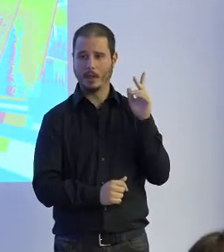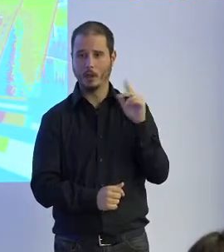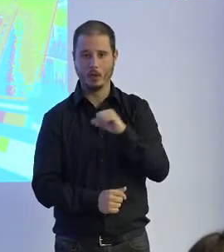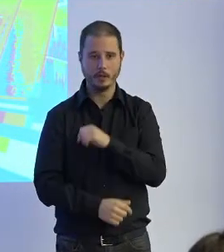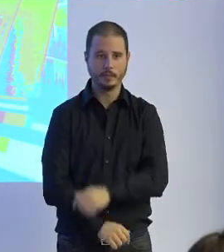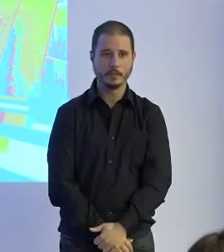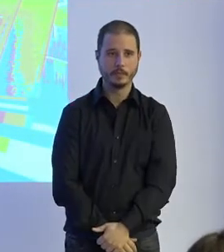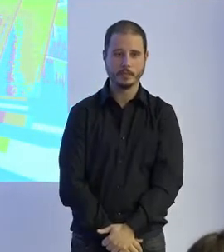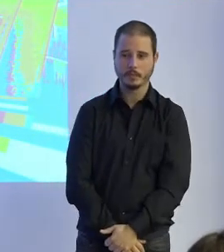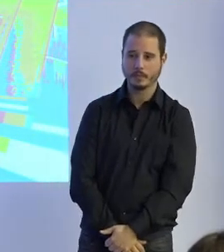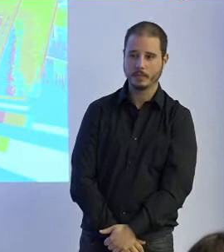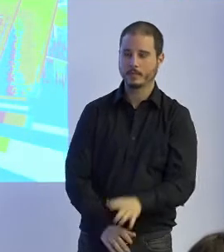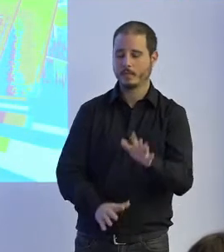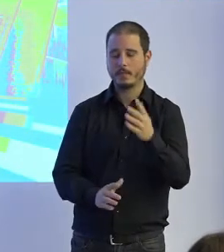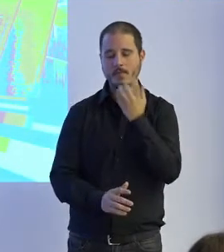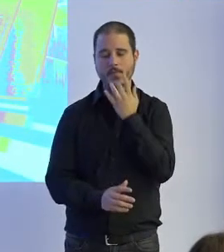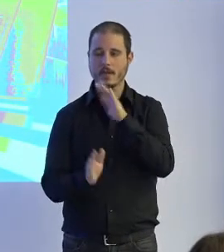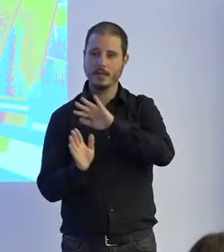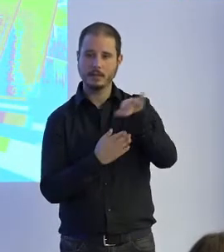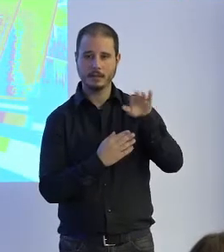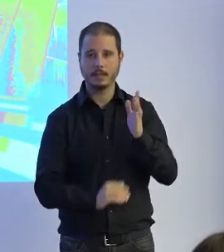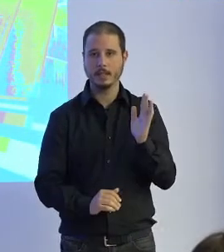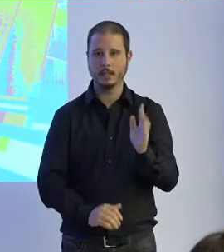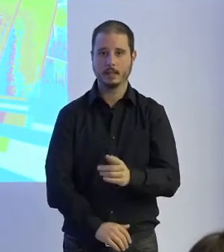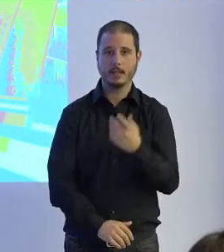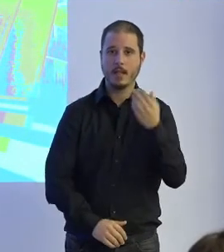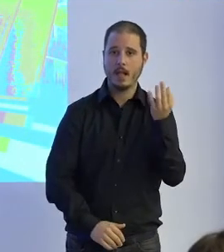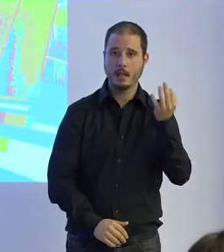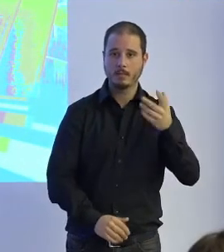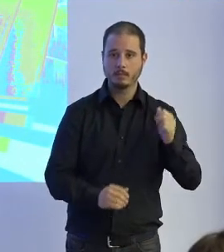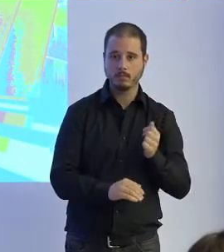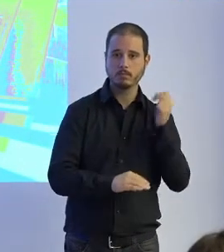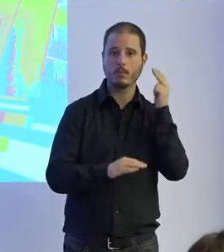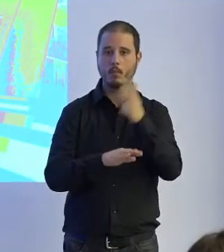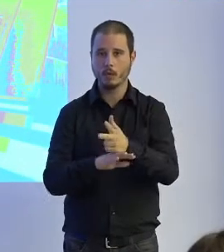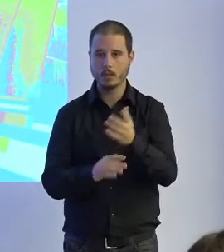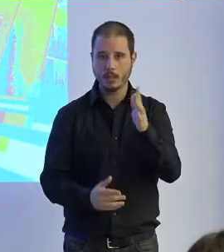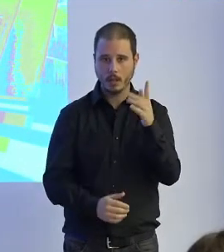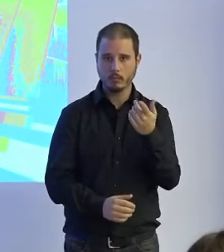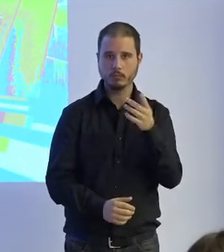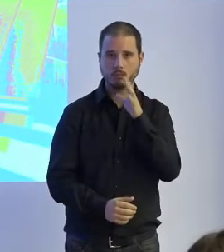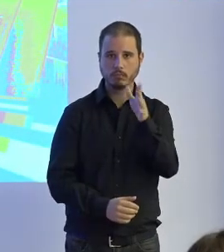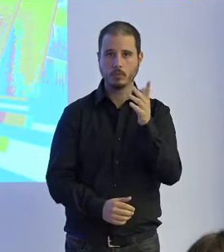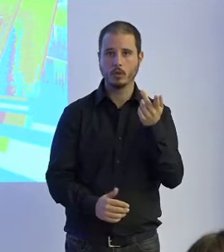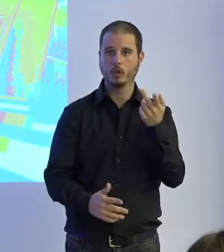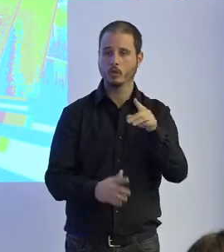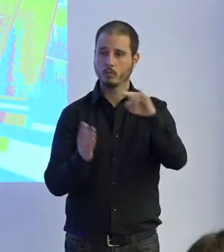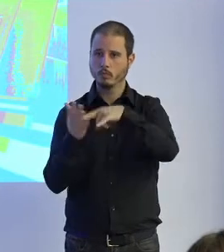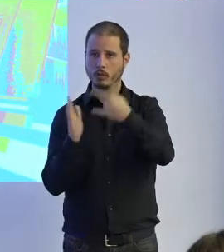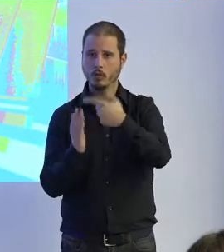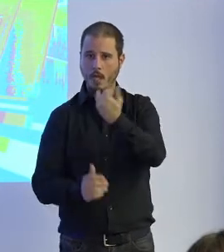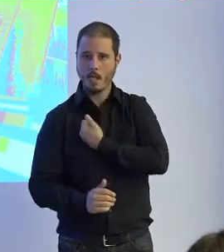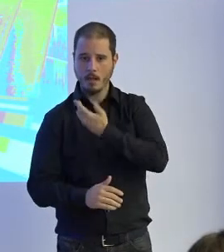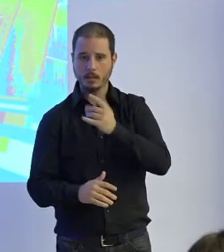Bromas aparte, en serio, creo que tenemos que apostar y tenemos que apostar firmemente por la tecnología que tenemos y la que podemos llegar a tener,